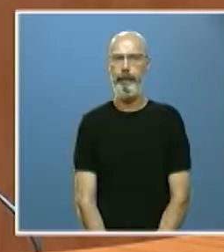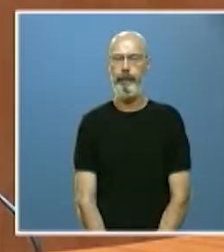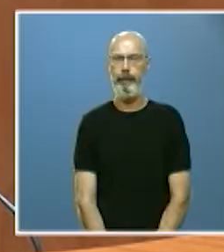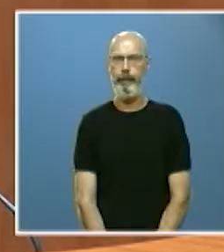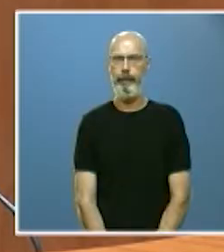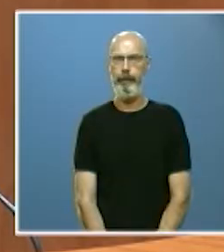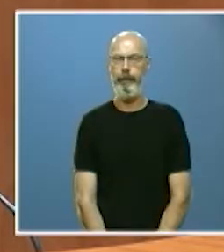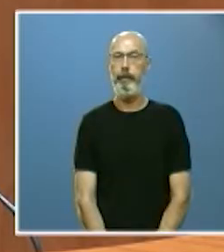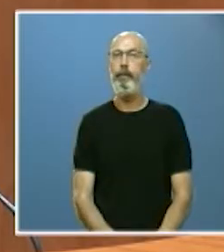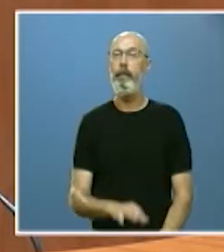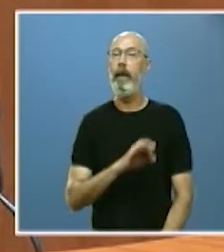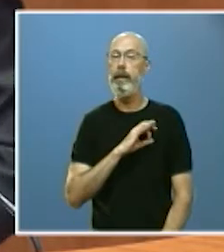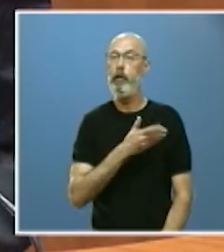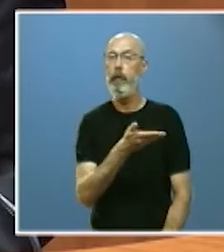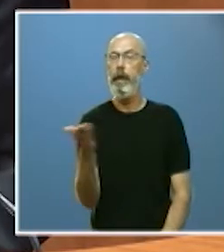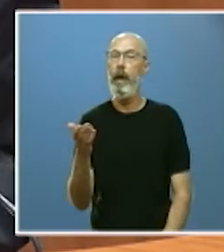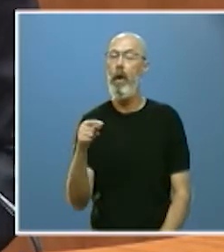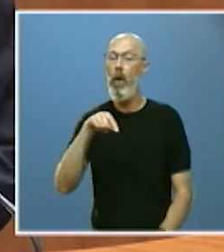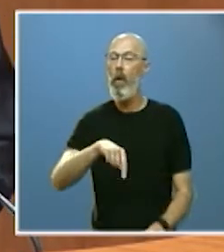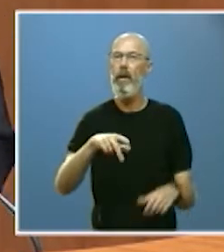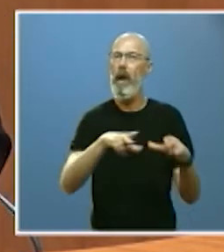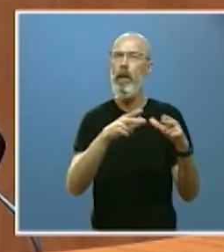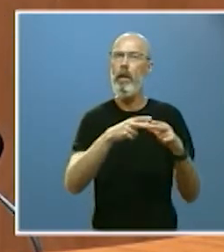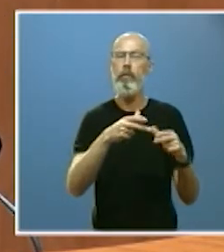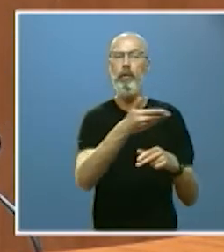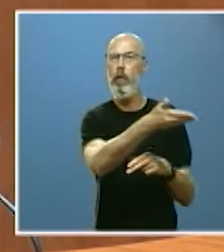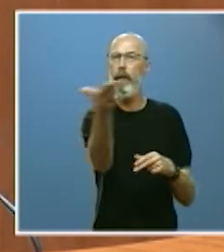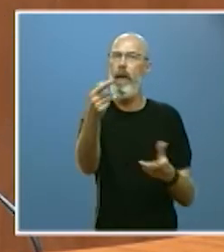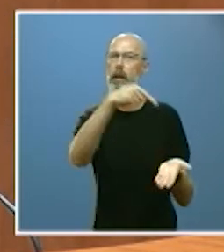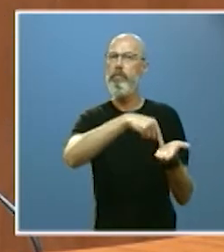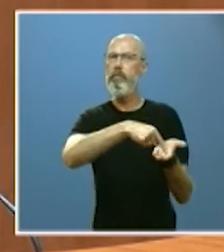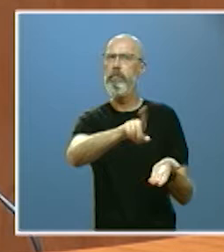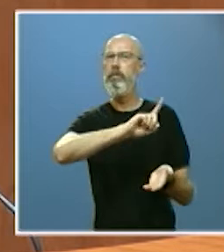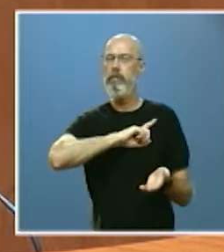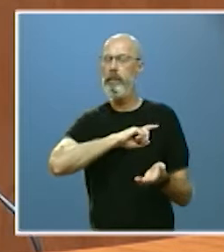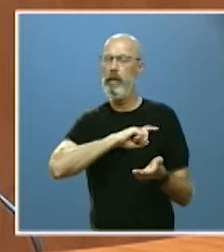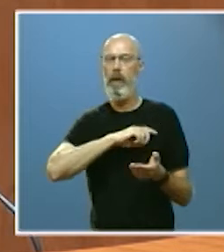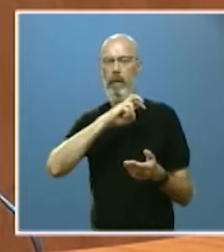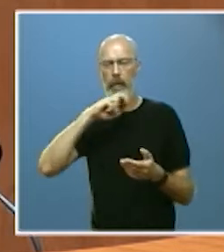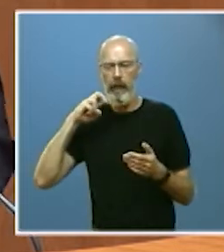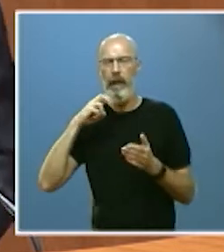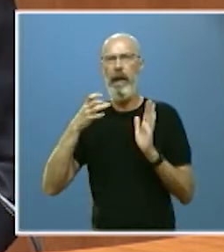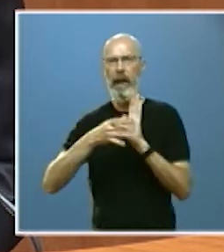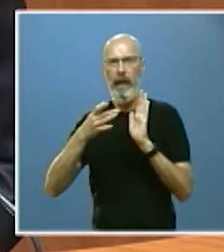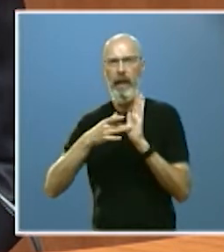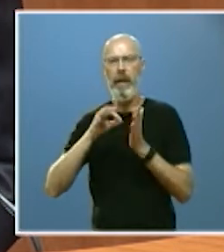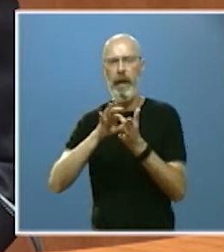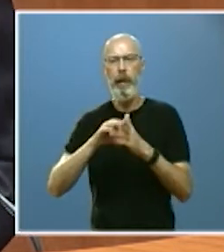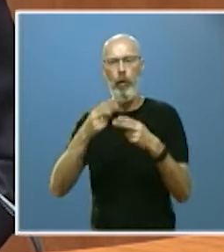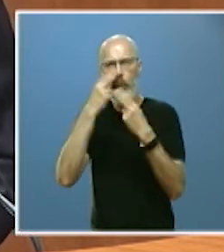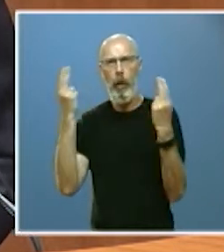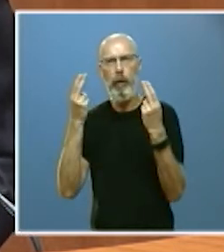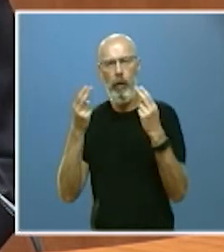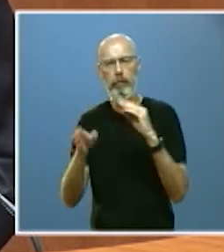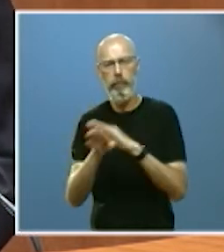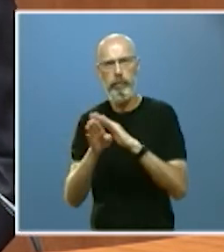señorías si hoy es una exigencia ciudadana mantener y mejorar la calidad de los grandes servicios públicos así como